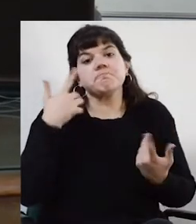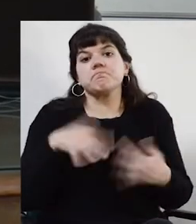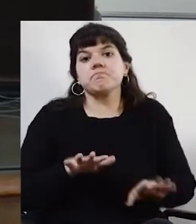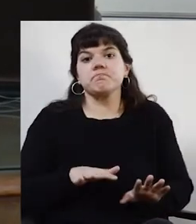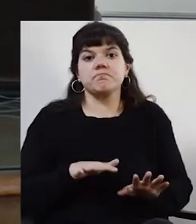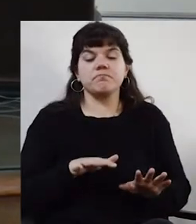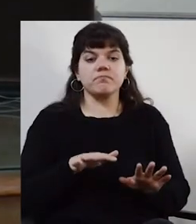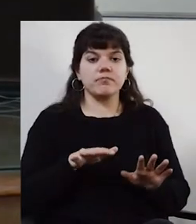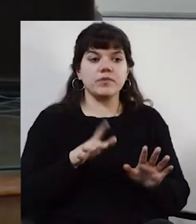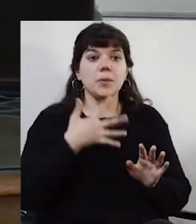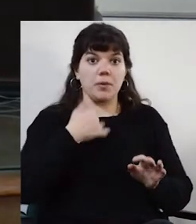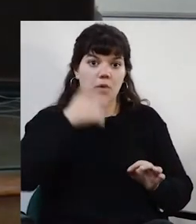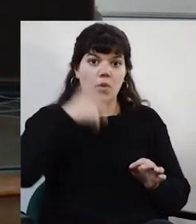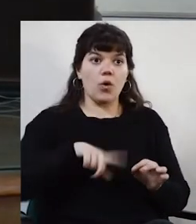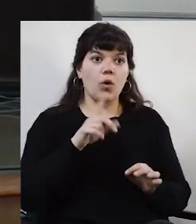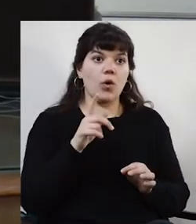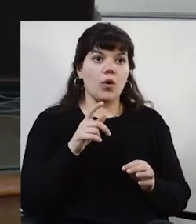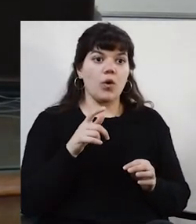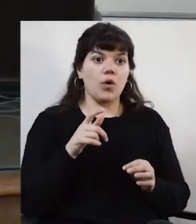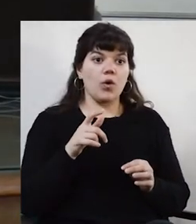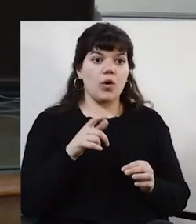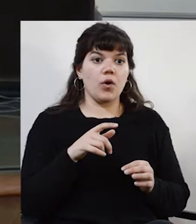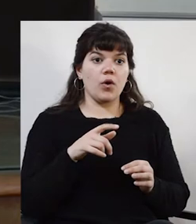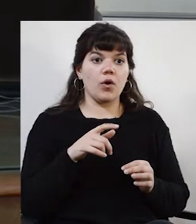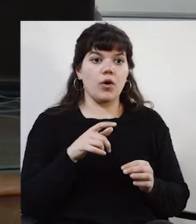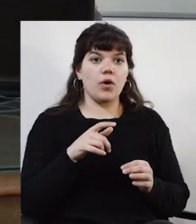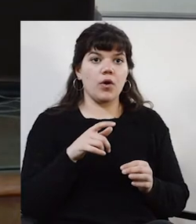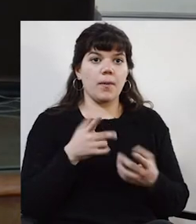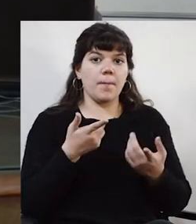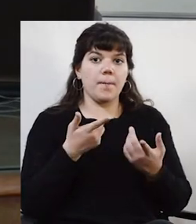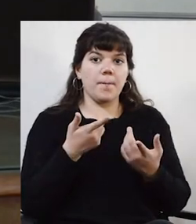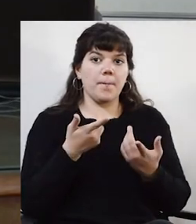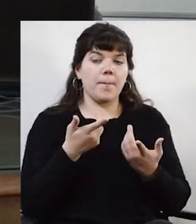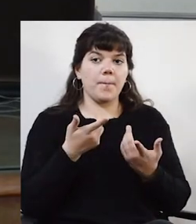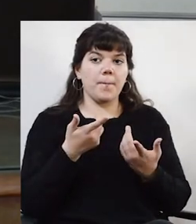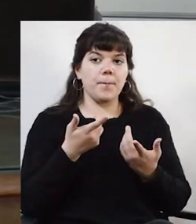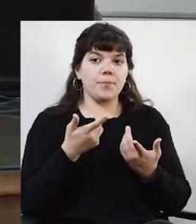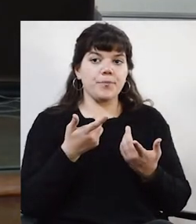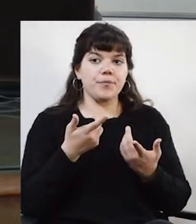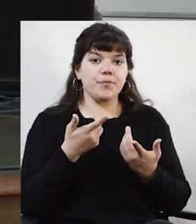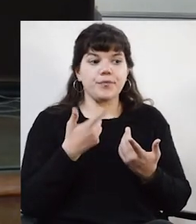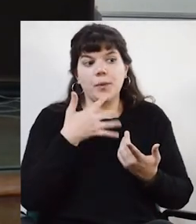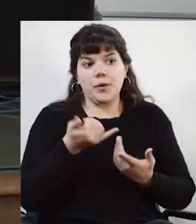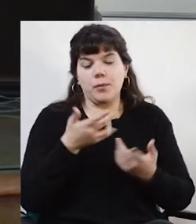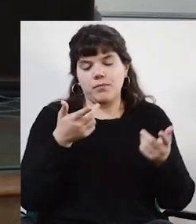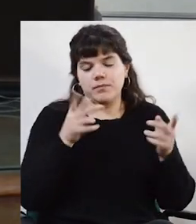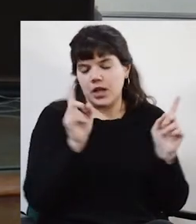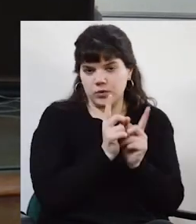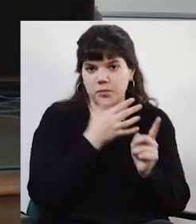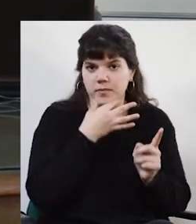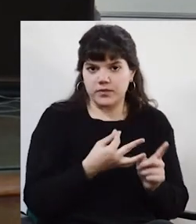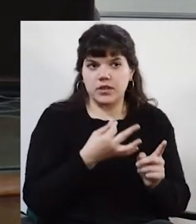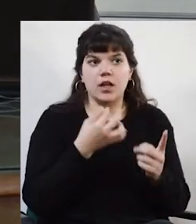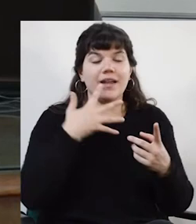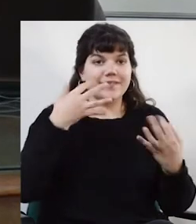o sea, si uno se... o sea, resumiendo, a ver,